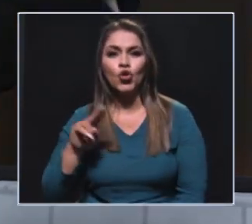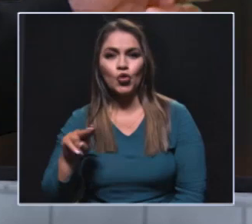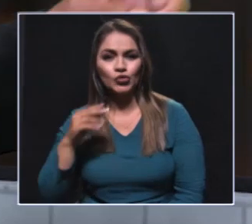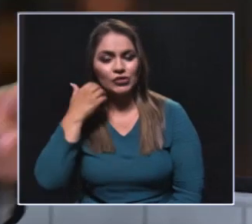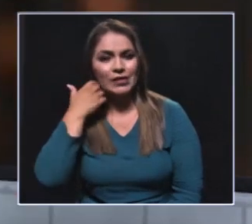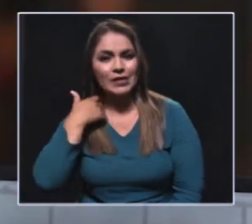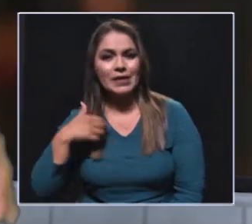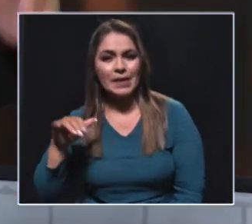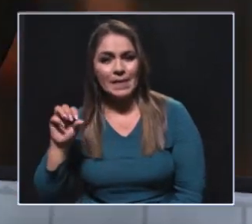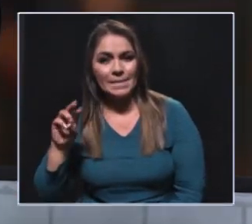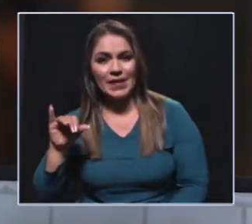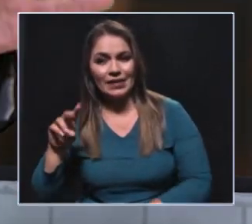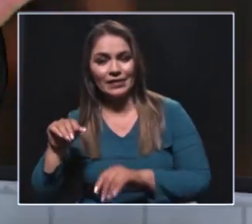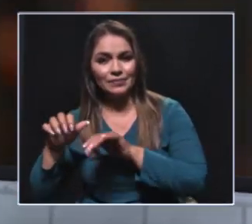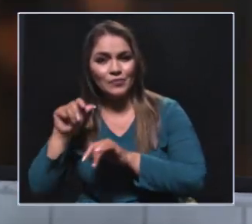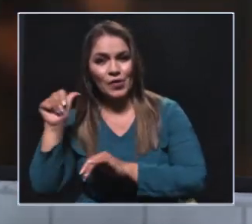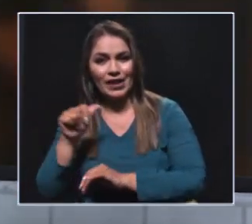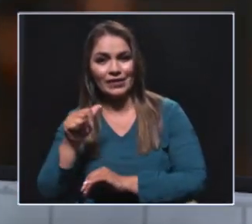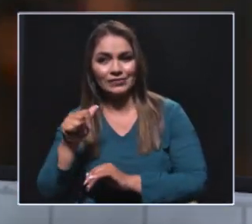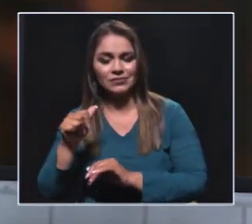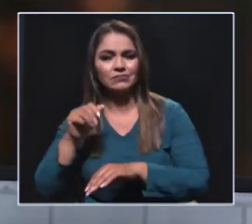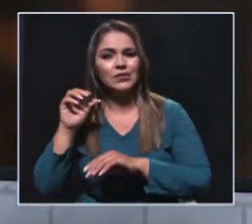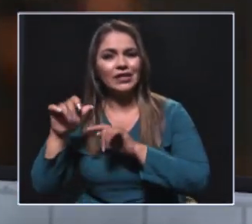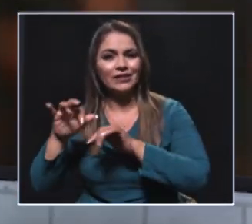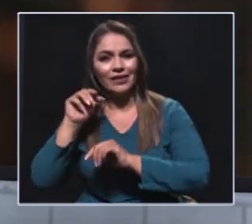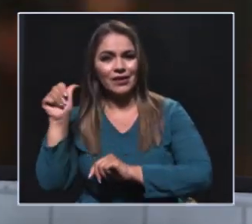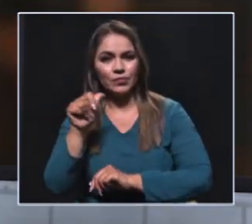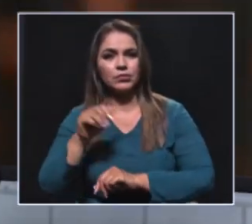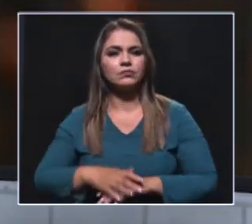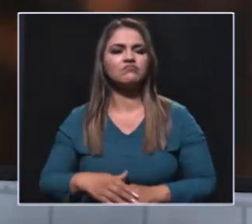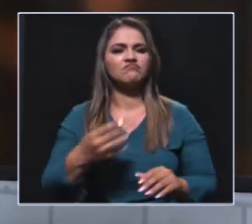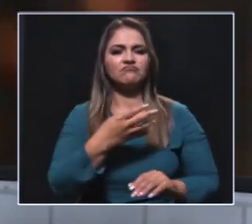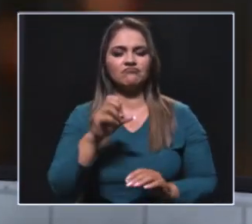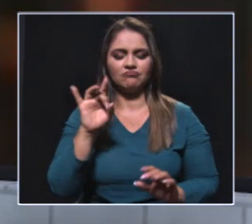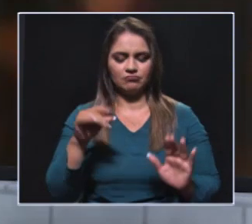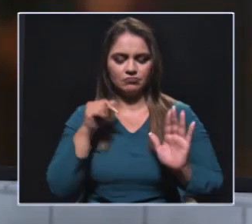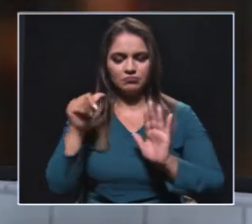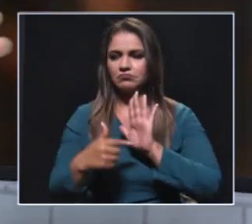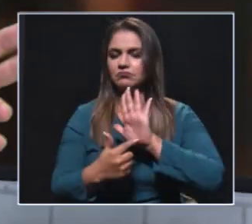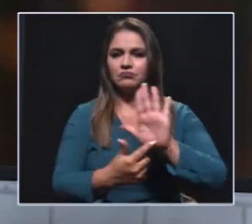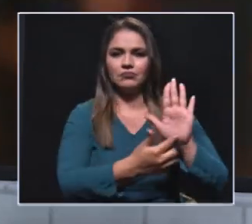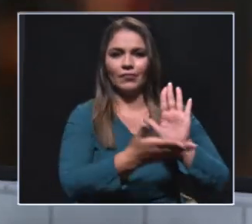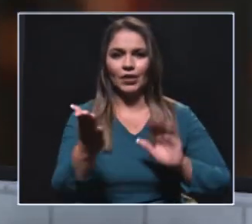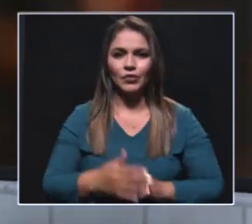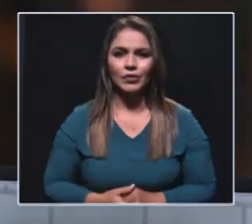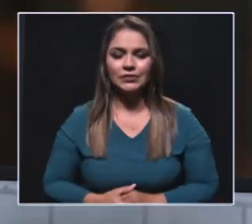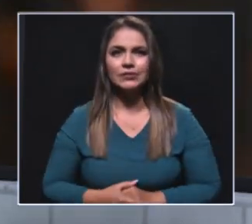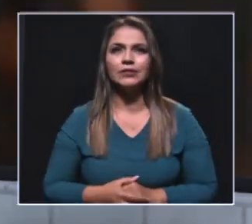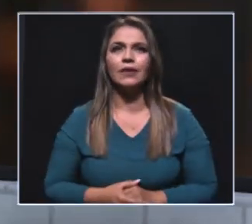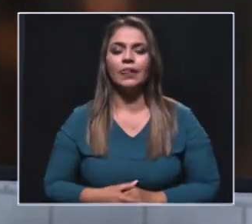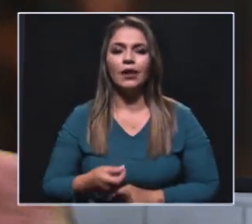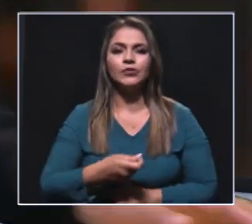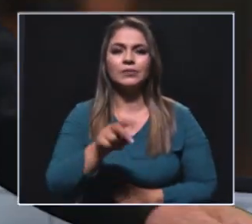hizo la presentación de las 415 mujeres que estamos acompañando en este proceso electoral para el 27 de